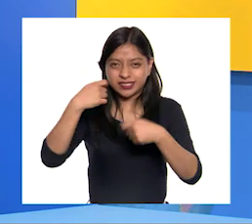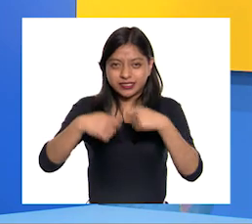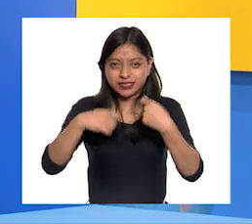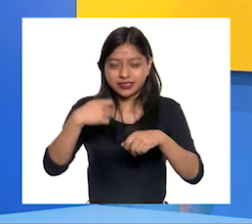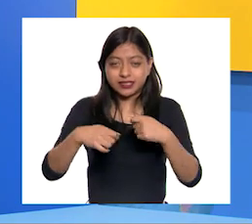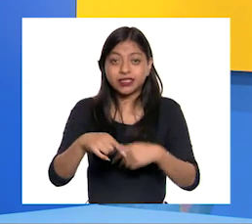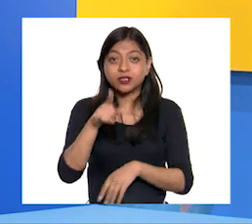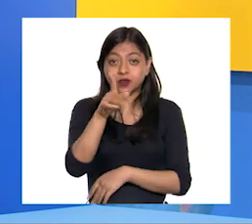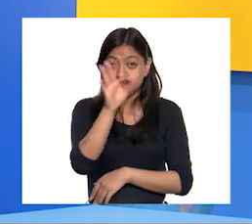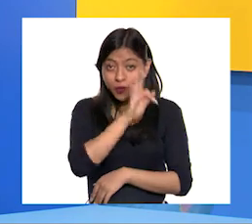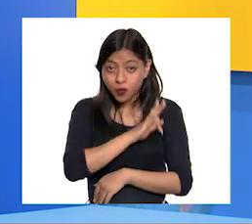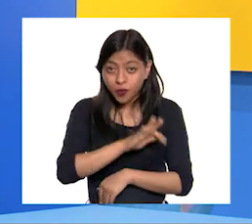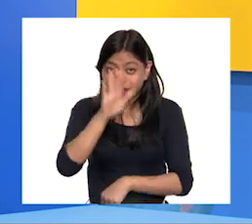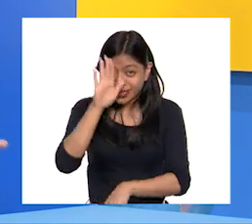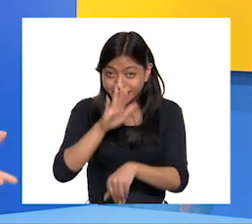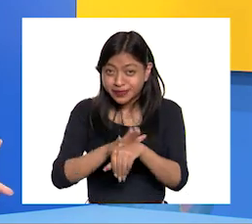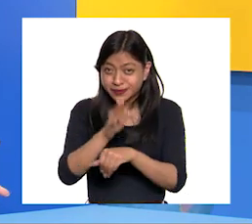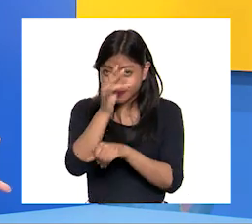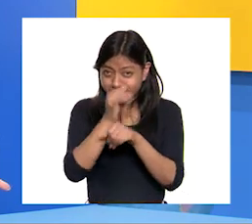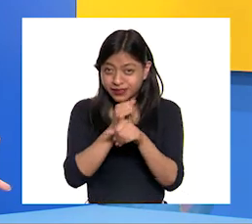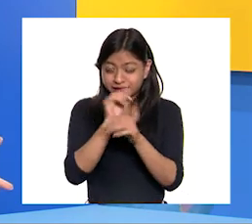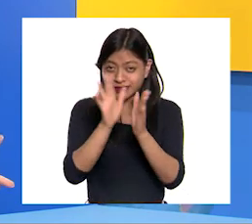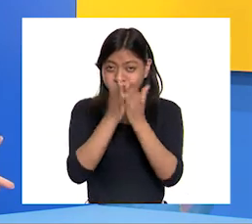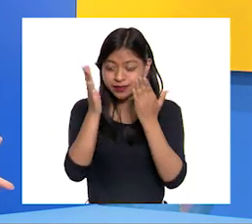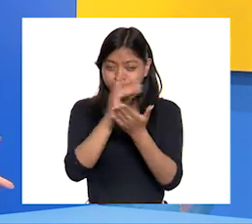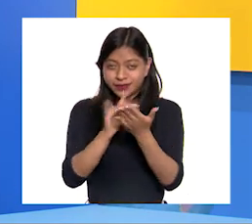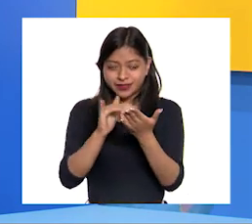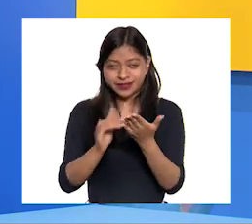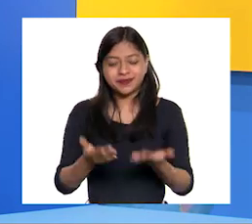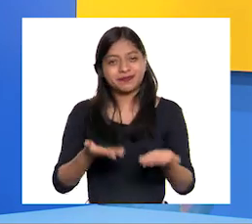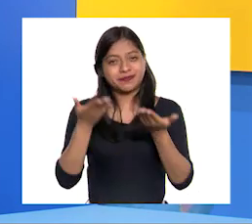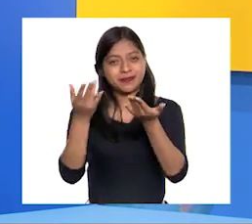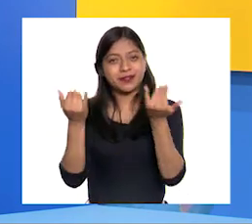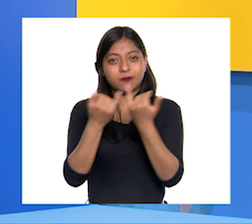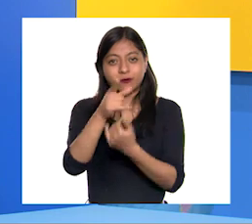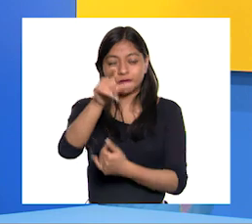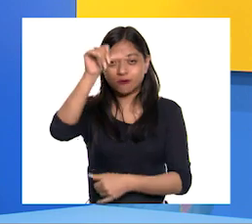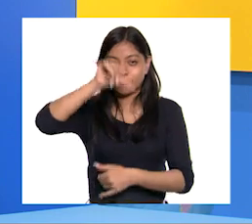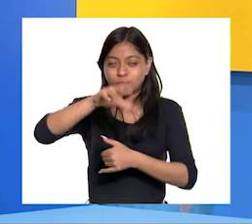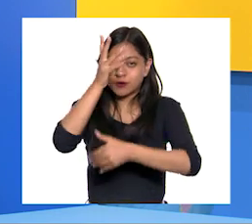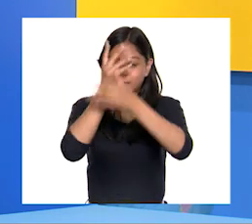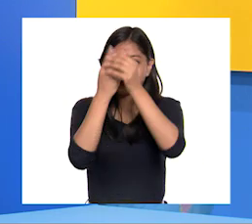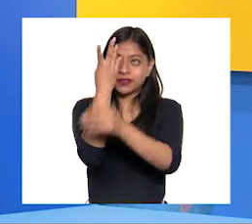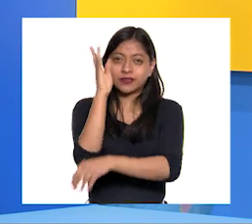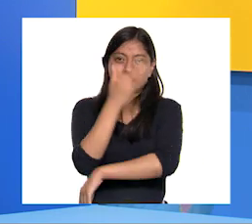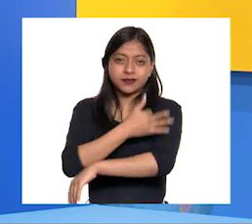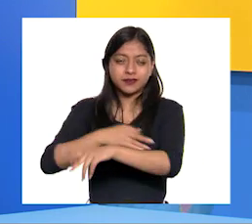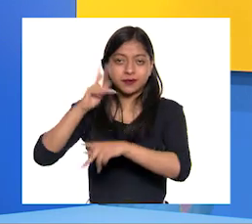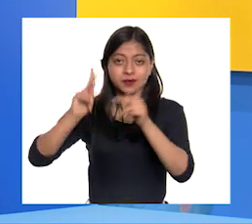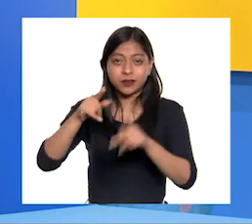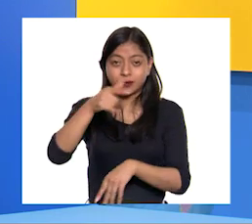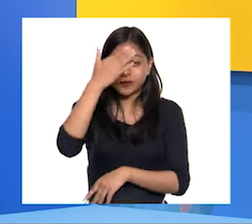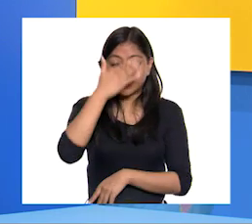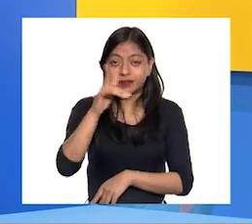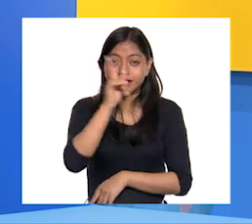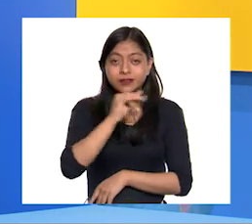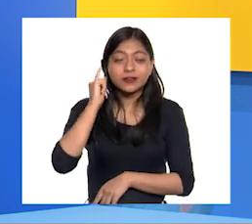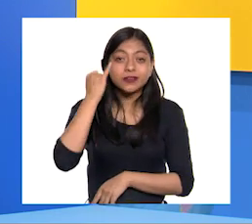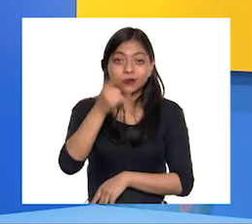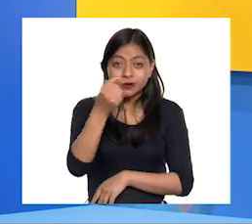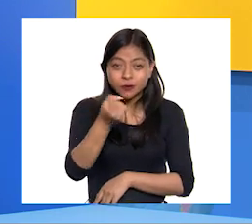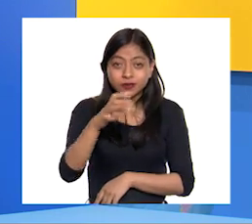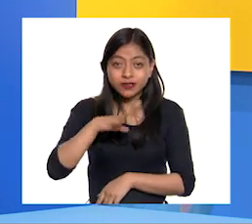Si te es posible, consulta otros libros y comenta el tema de hoy con tu familia Si tienes la fortuna de hablar una lengua indígena